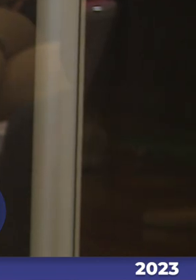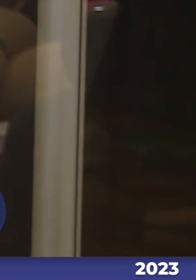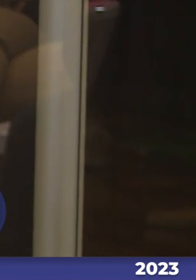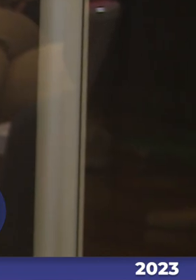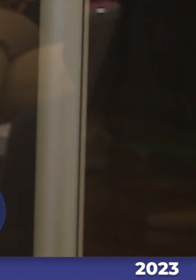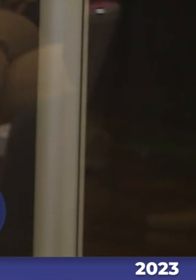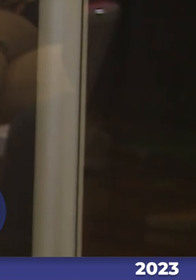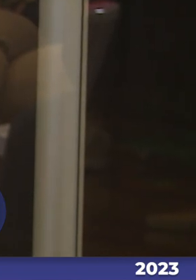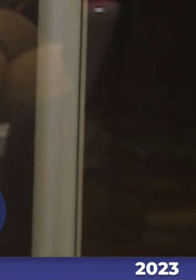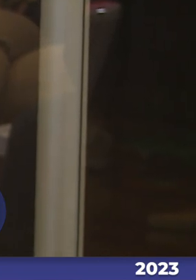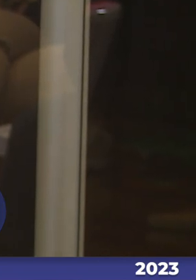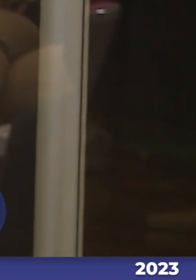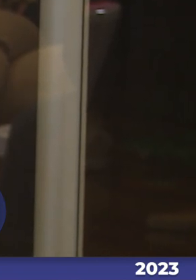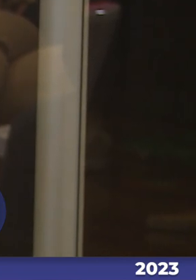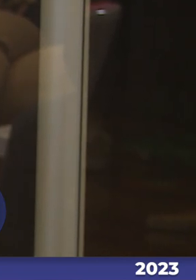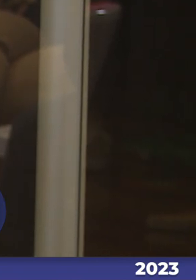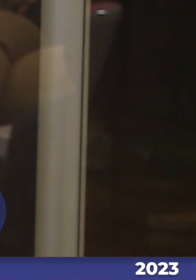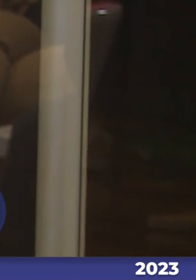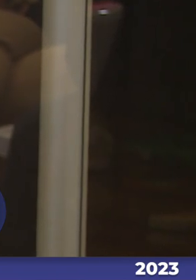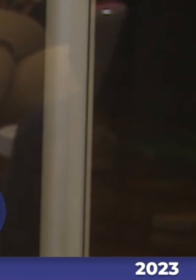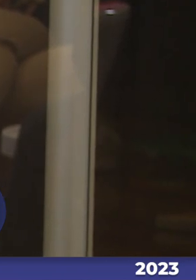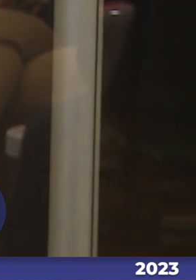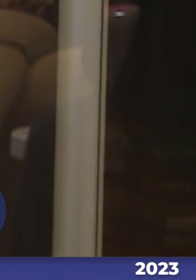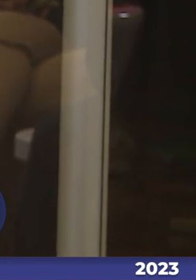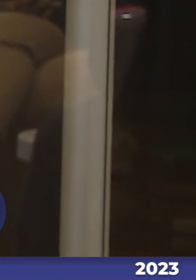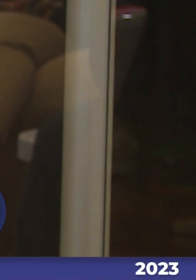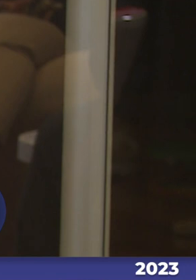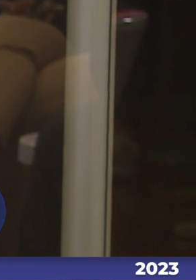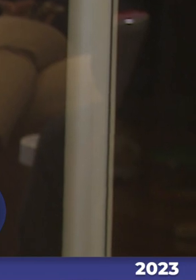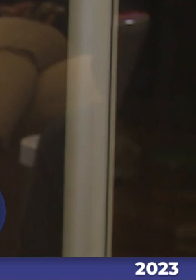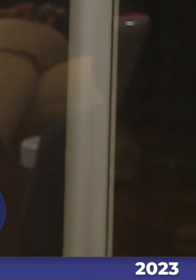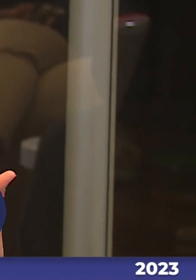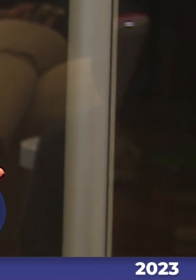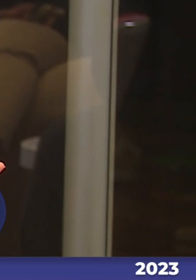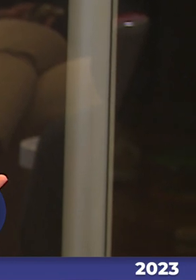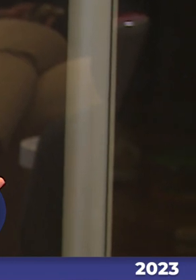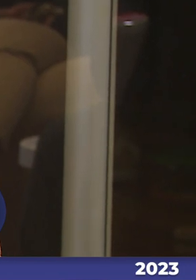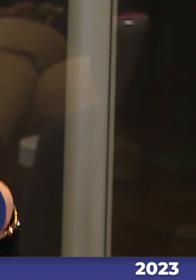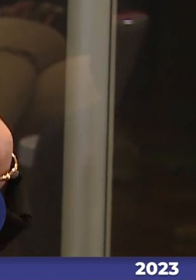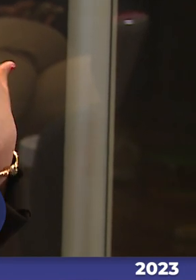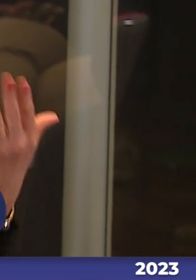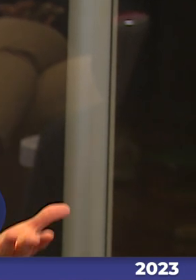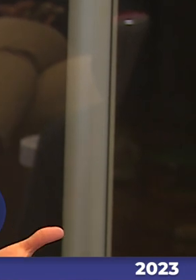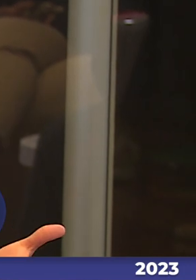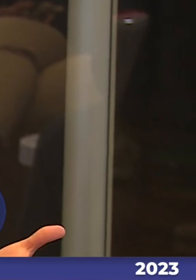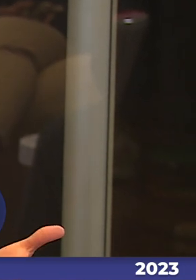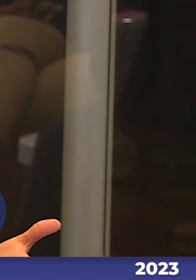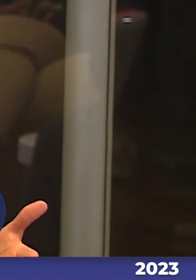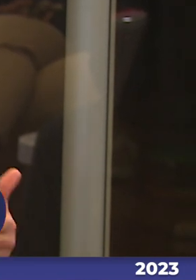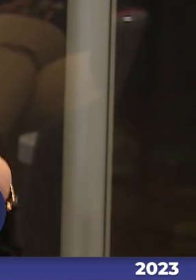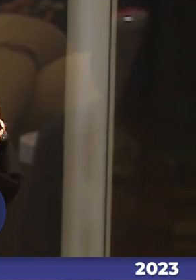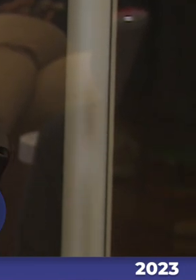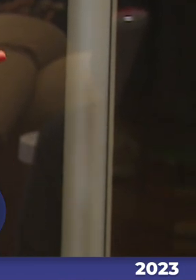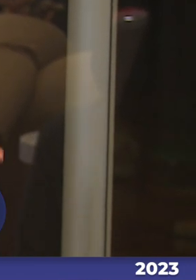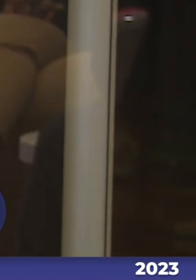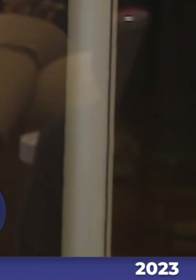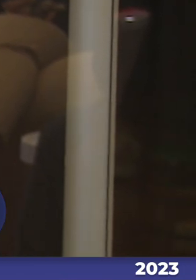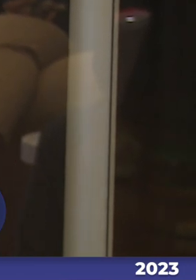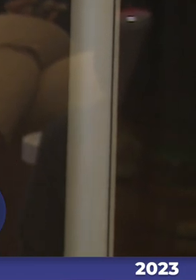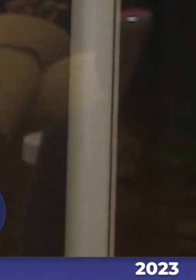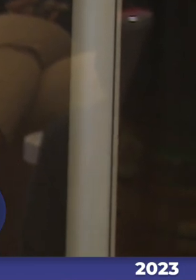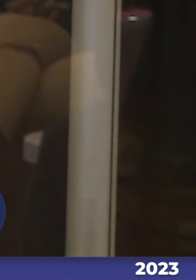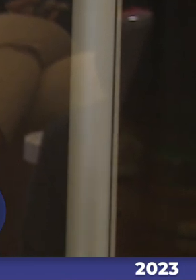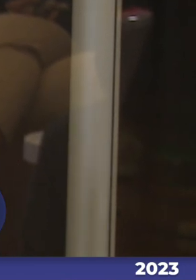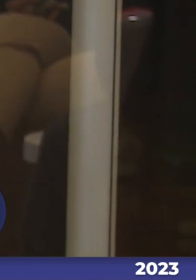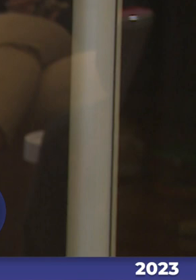Reforzar que esta es una instancia que efectivamente es la novena, es un esfuerzo que se hace con la Cámara de Diputados y Diputados, con el